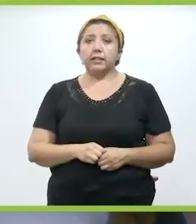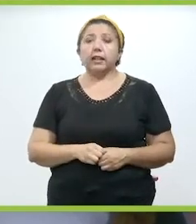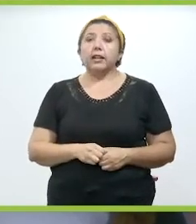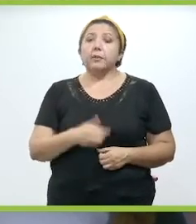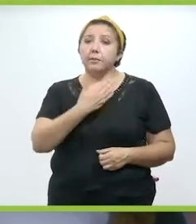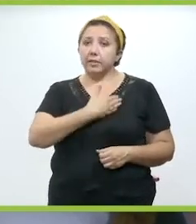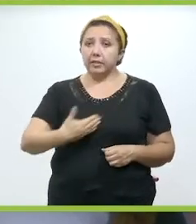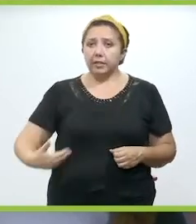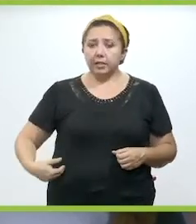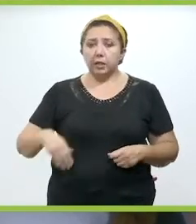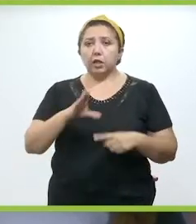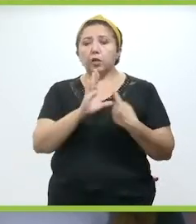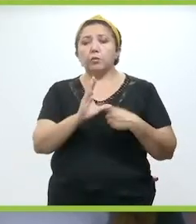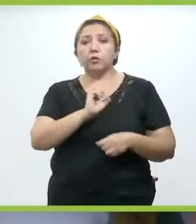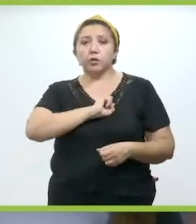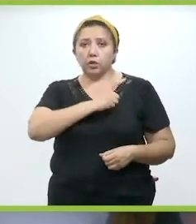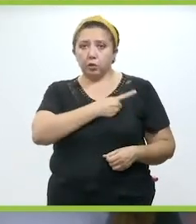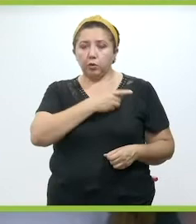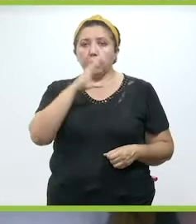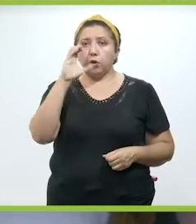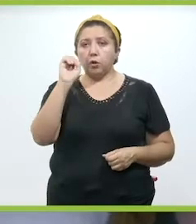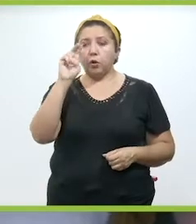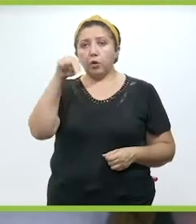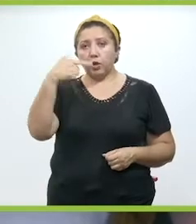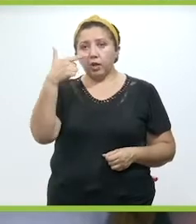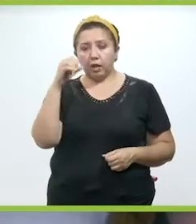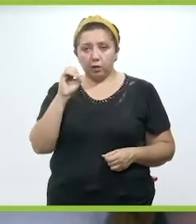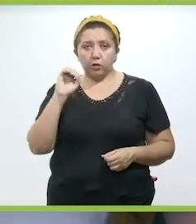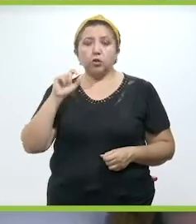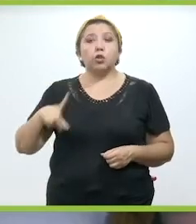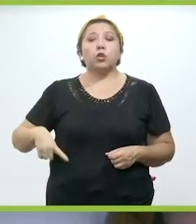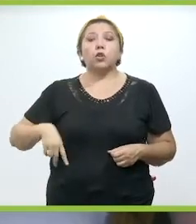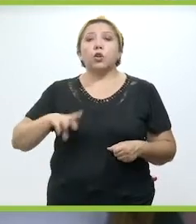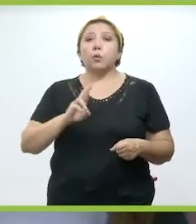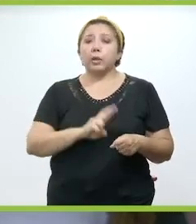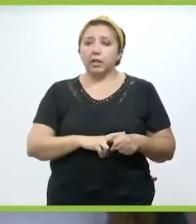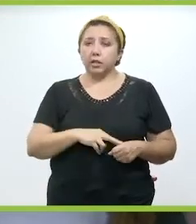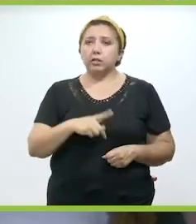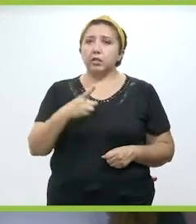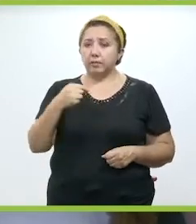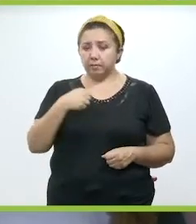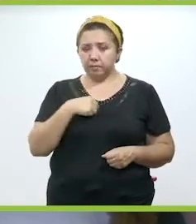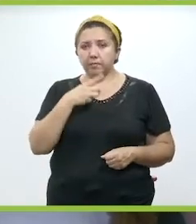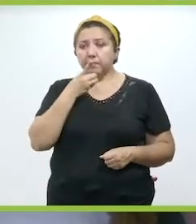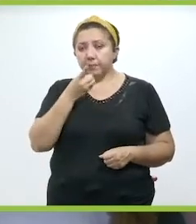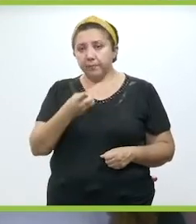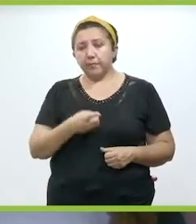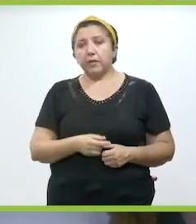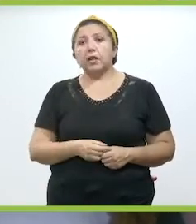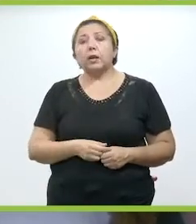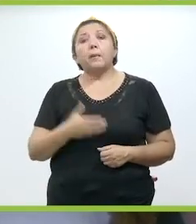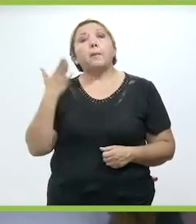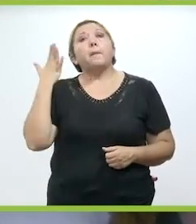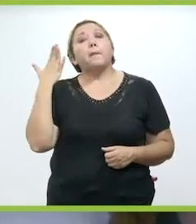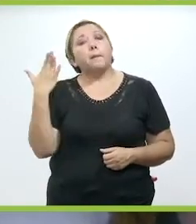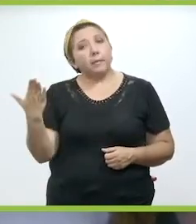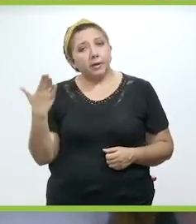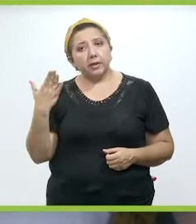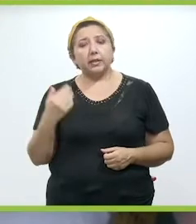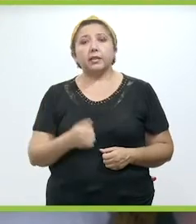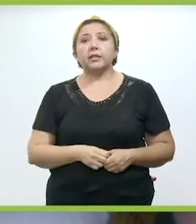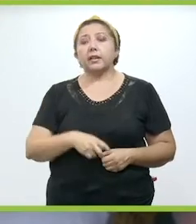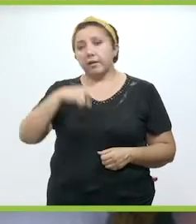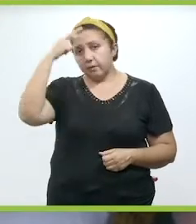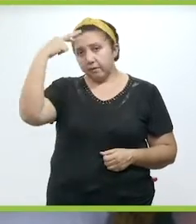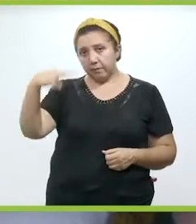presidente de la Comisión de Salud de la CONAGO, que es la conferencia de los gobernadores, me ha tocado pues ahora sí que solicitar a la